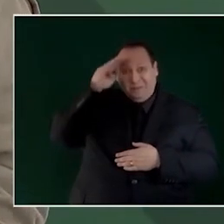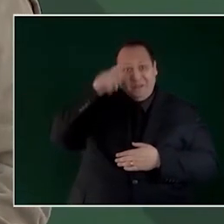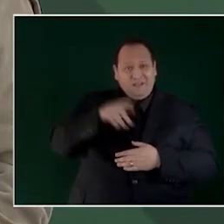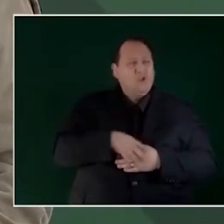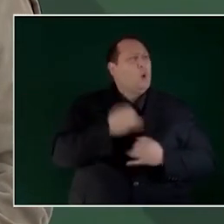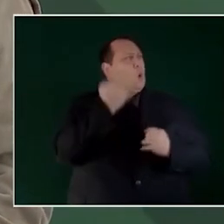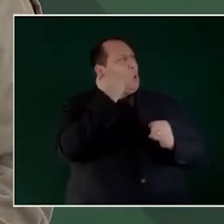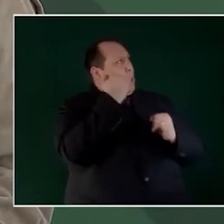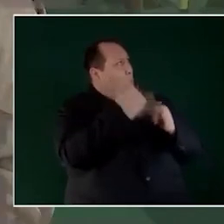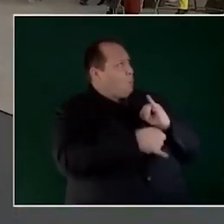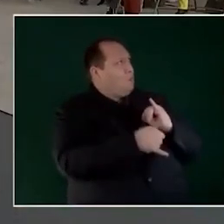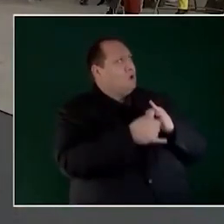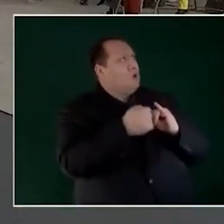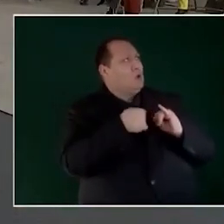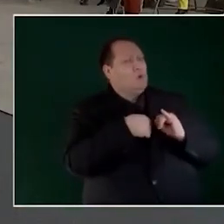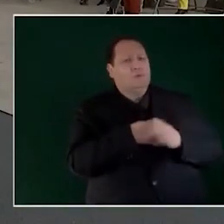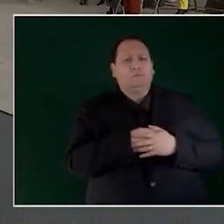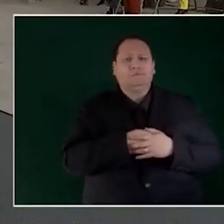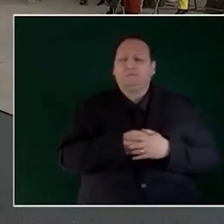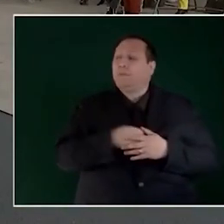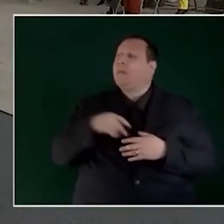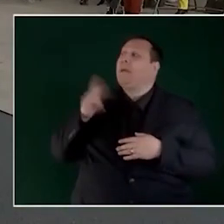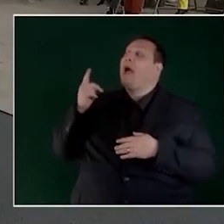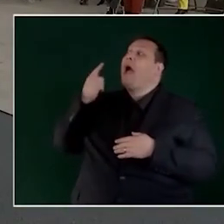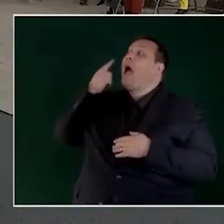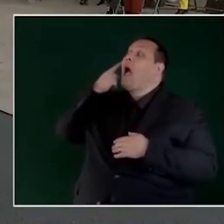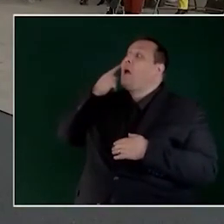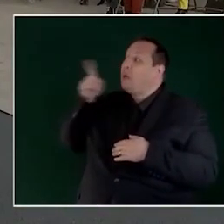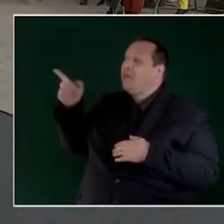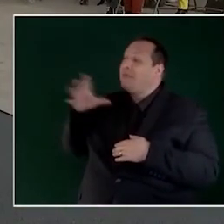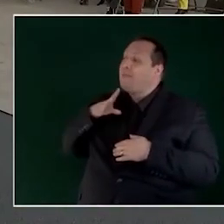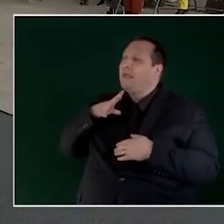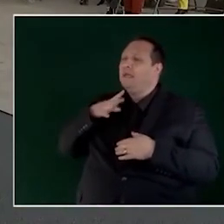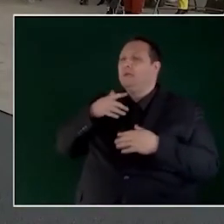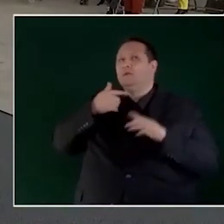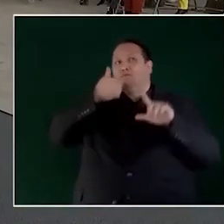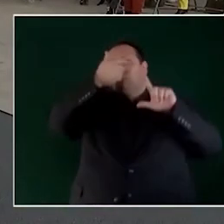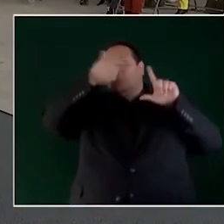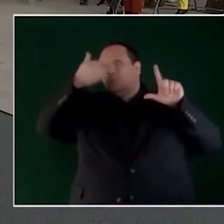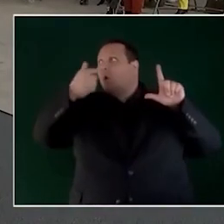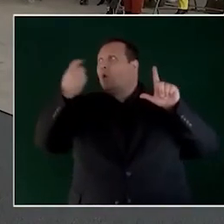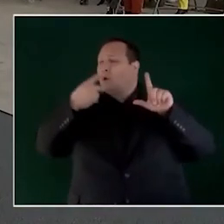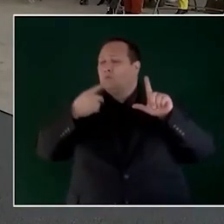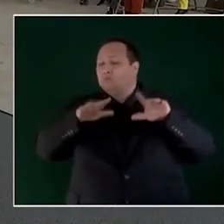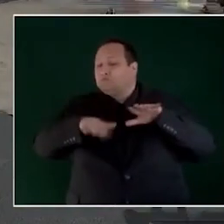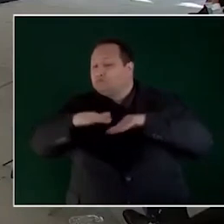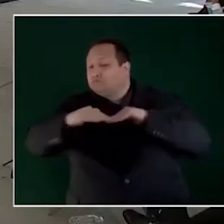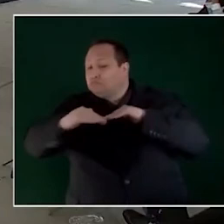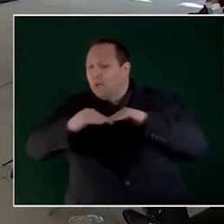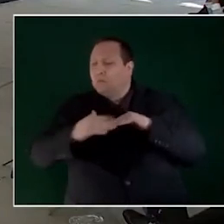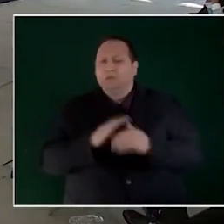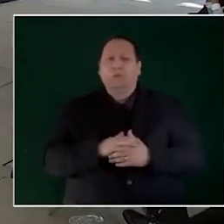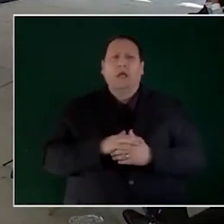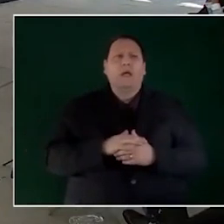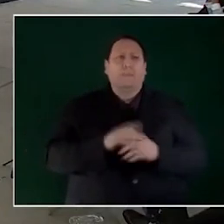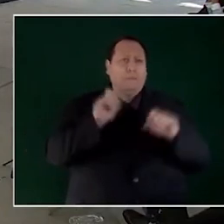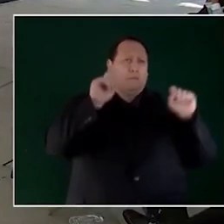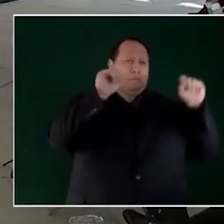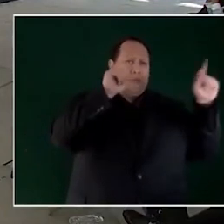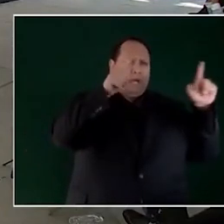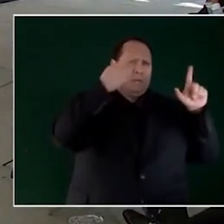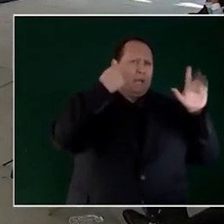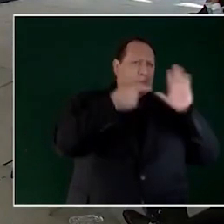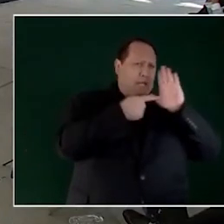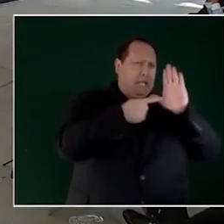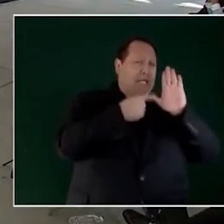Y por último, sé que esta reunión que se estuvo. Pero a ver si no tienes lo de la gráfica de los baches. De los baches. Nada más para que tengamos